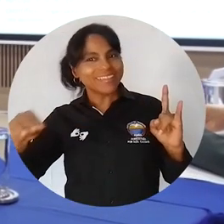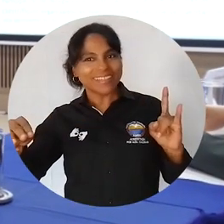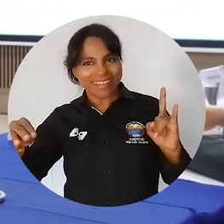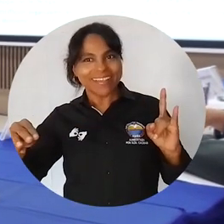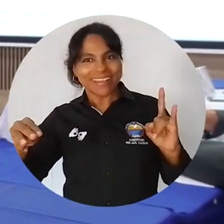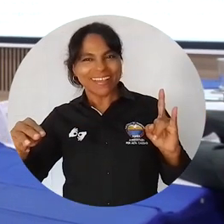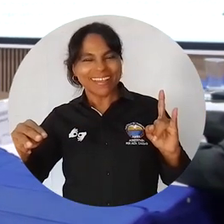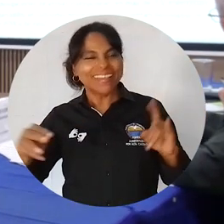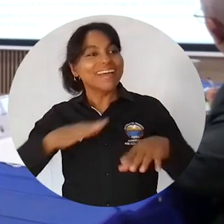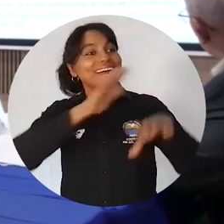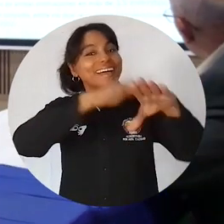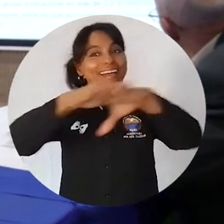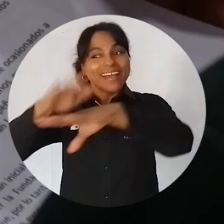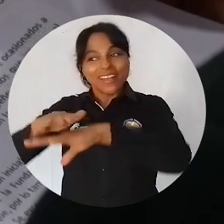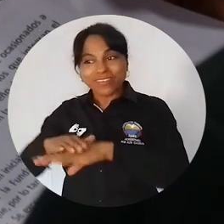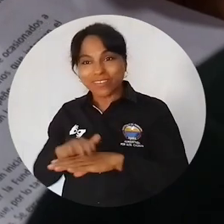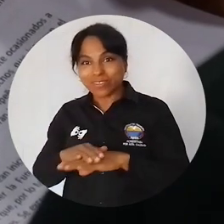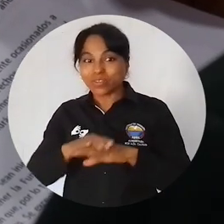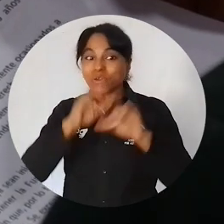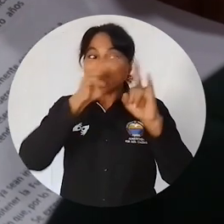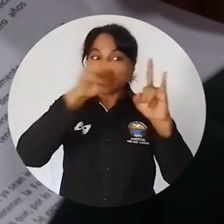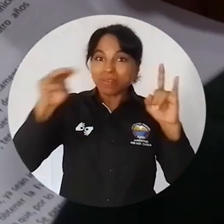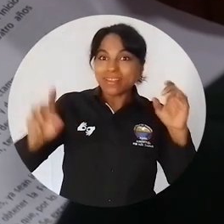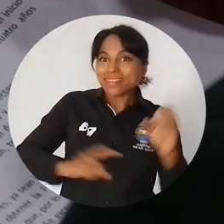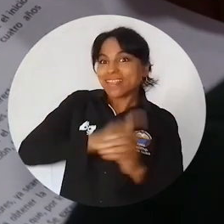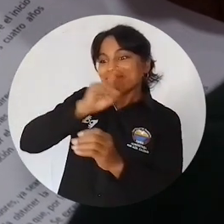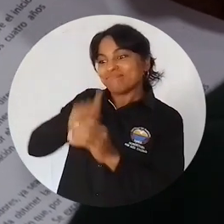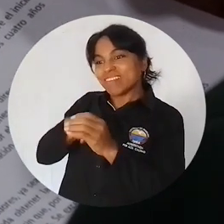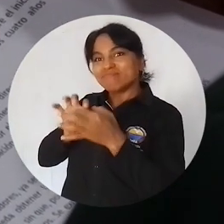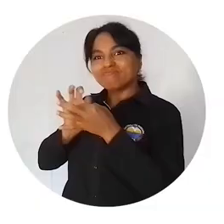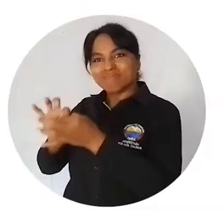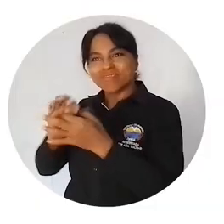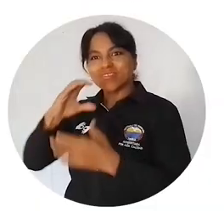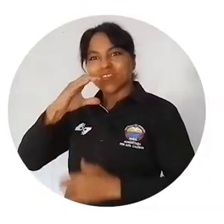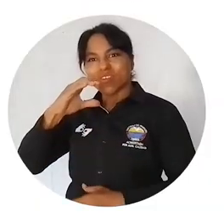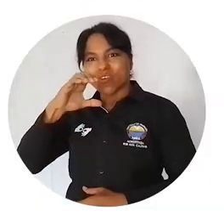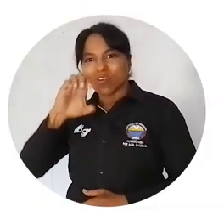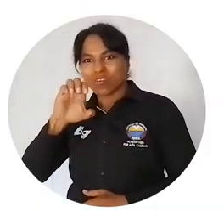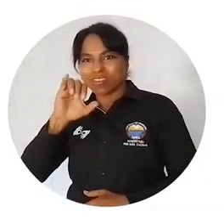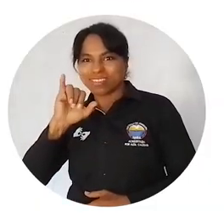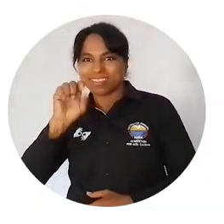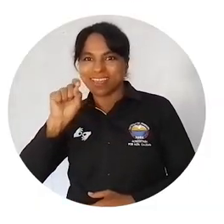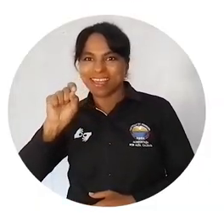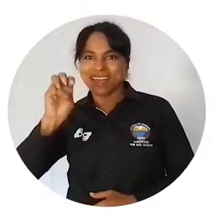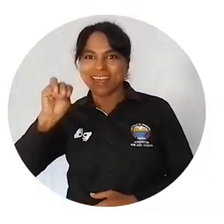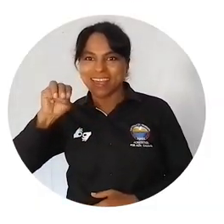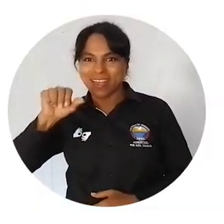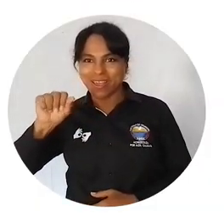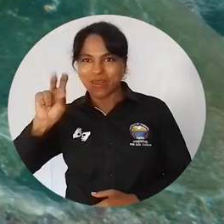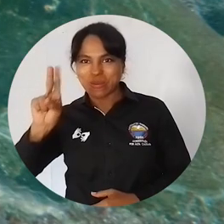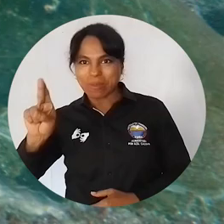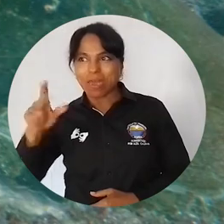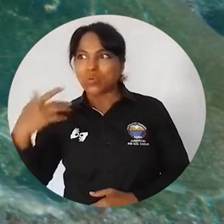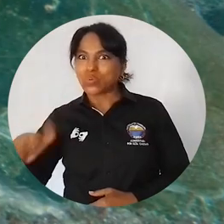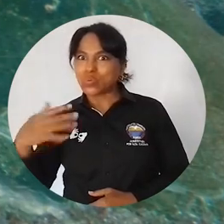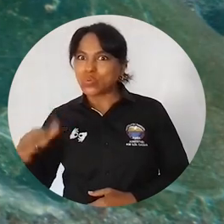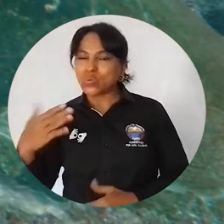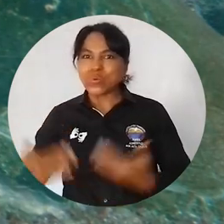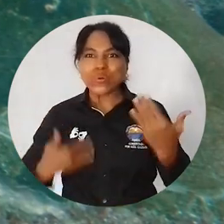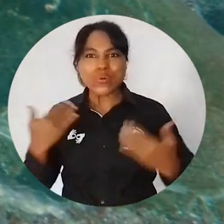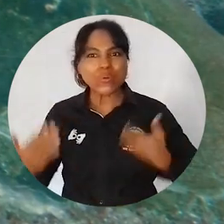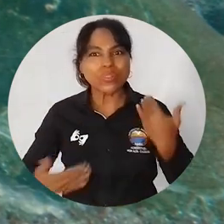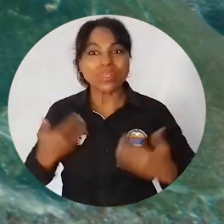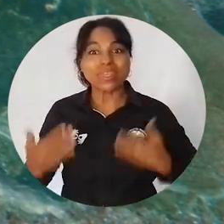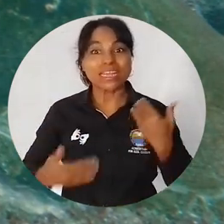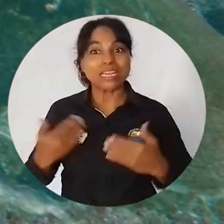al recibir la aprobación como miembro patrono del Campus de Excelencia Internacional del Mar, CEIMAR, logro que se traducirá en una educación de